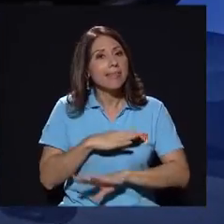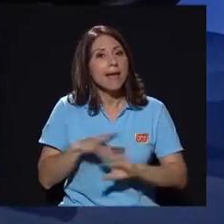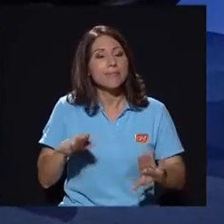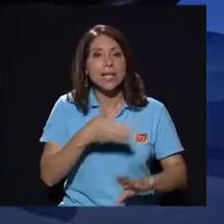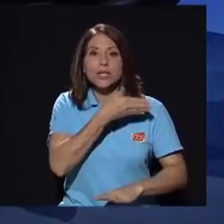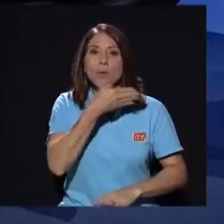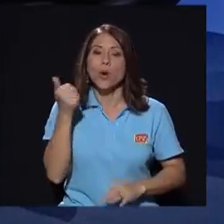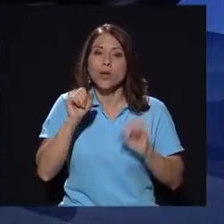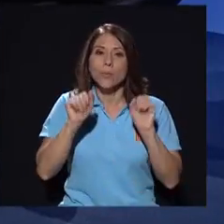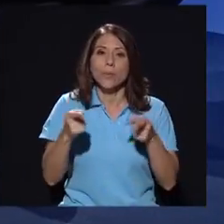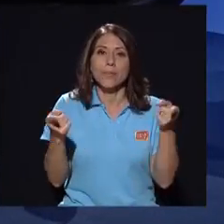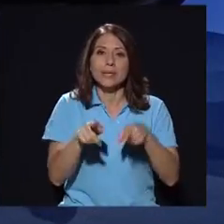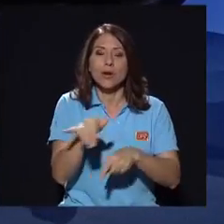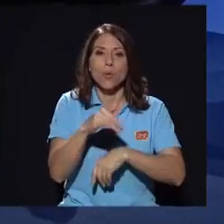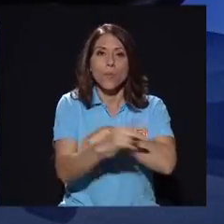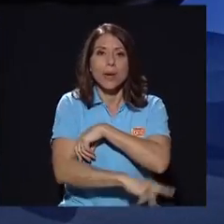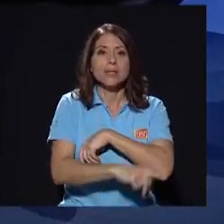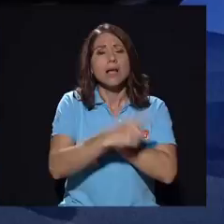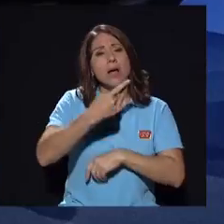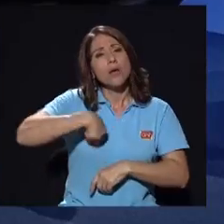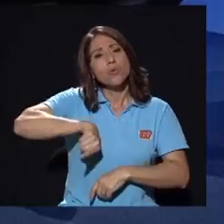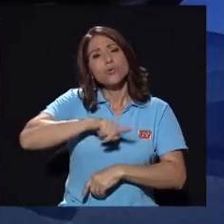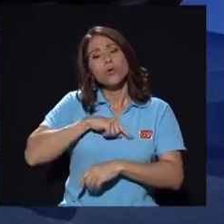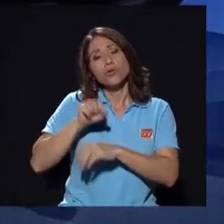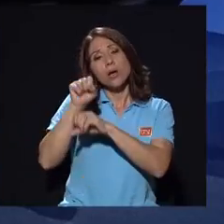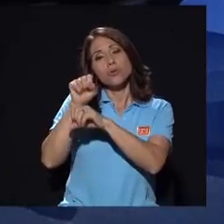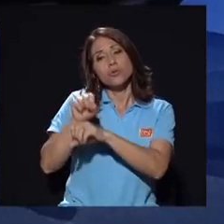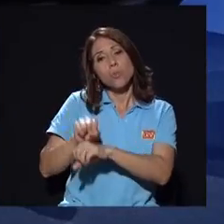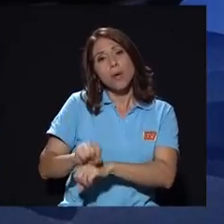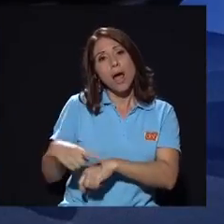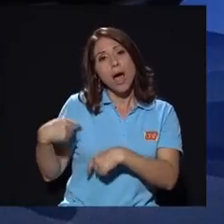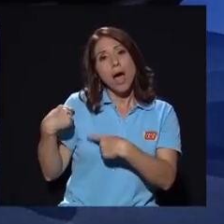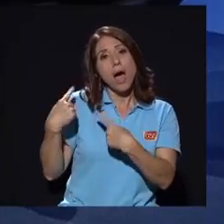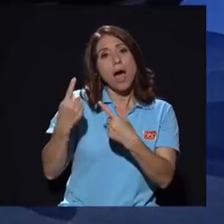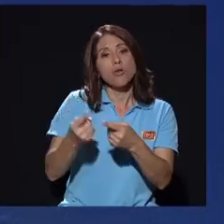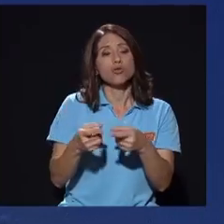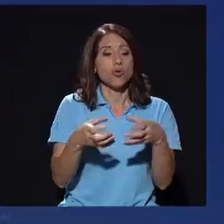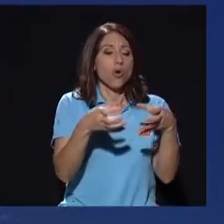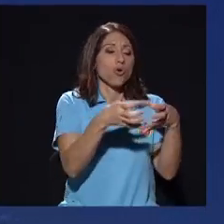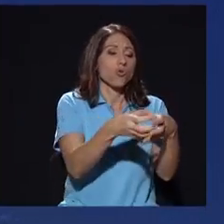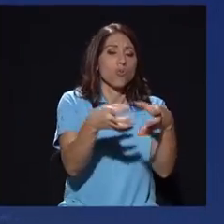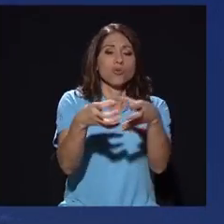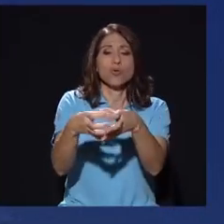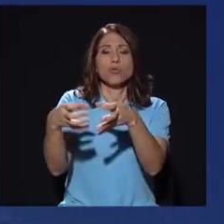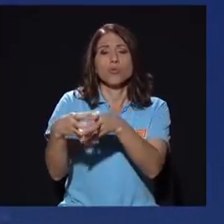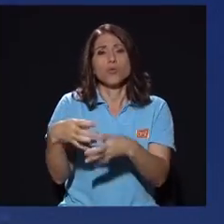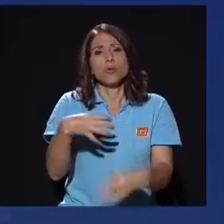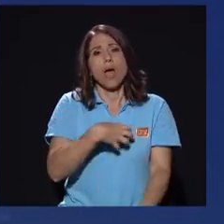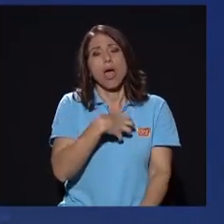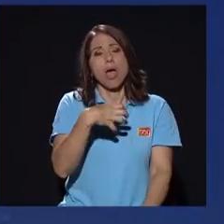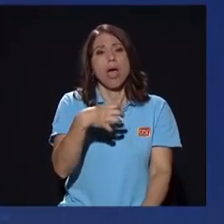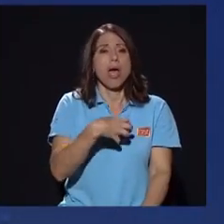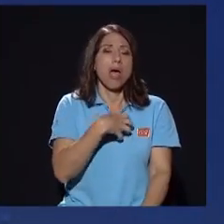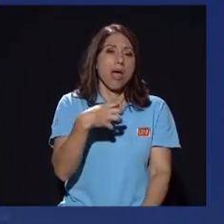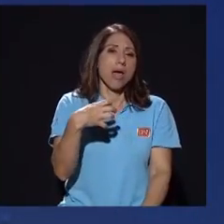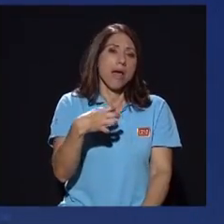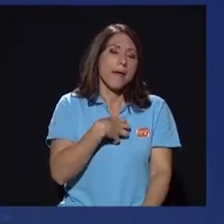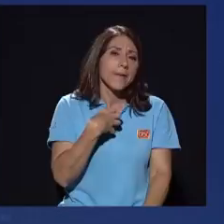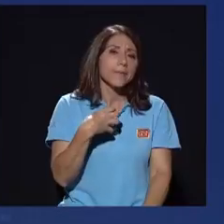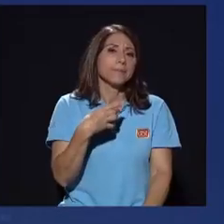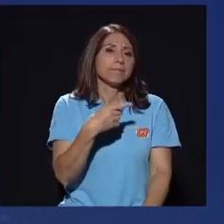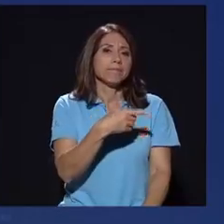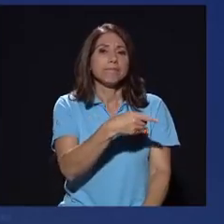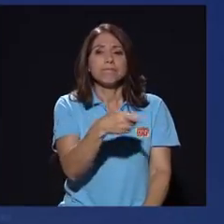como país porque nosotros hemos estado muy acostumbrados a que los movimientos de indignación provienen de